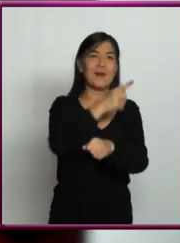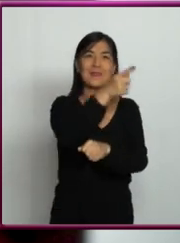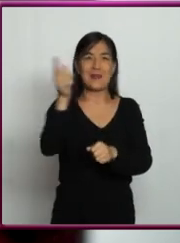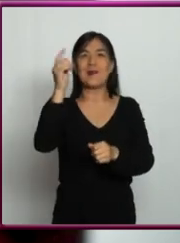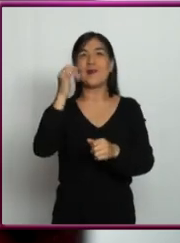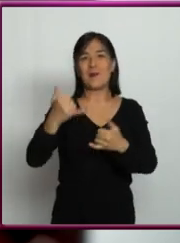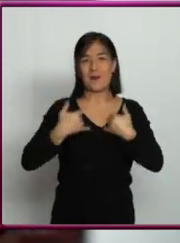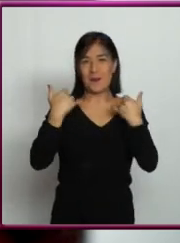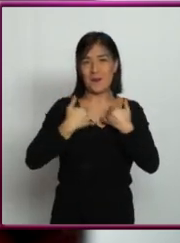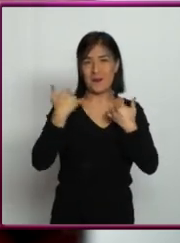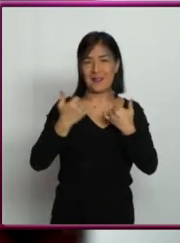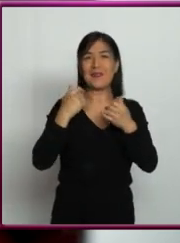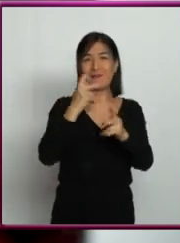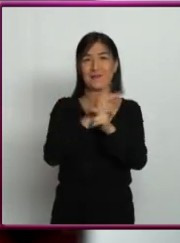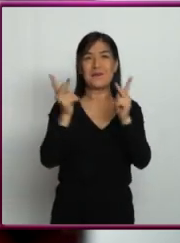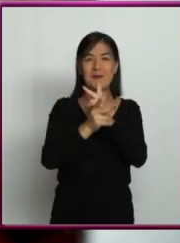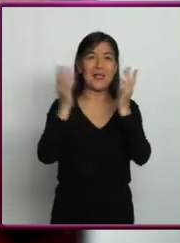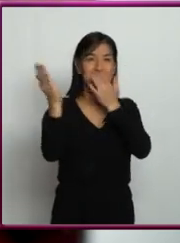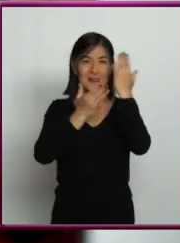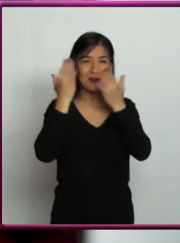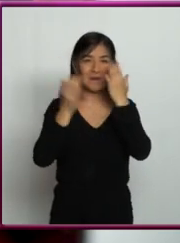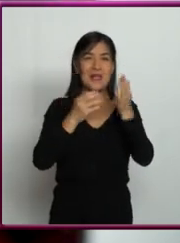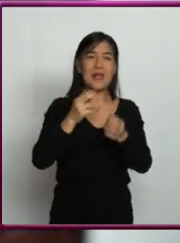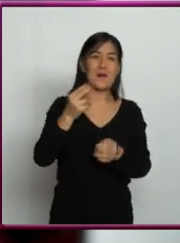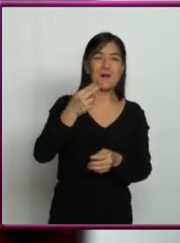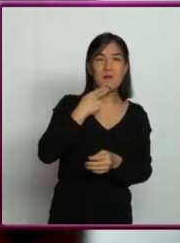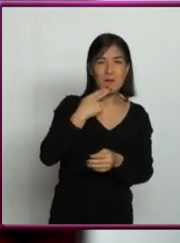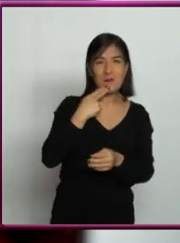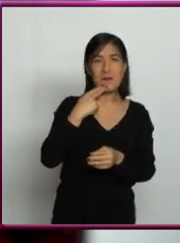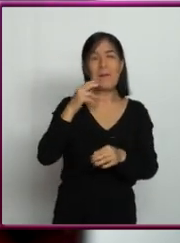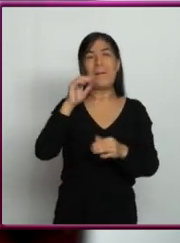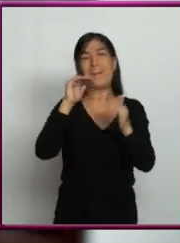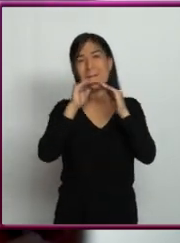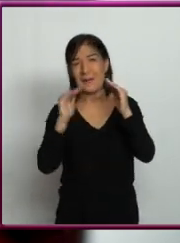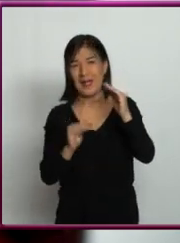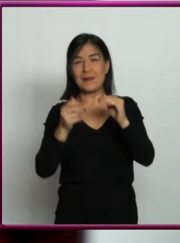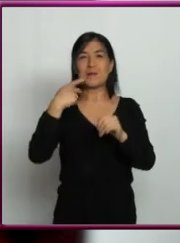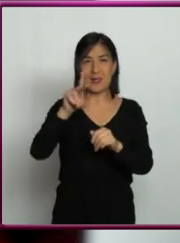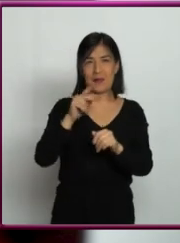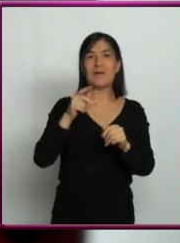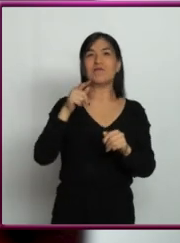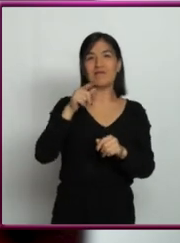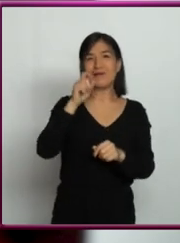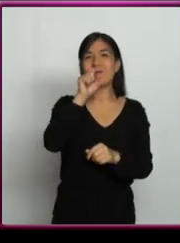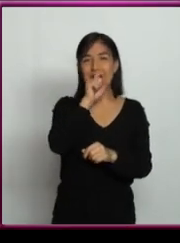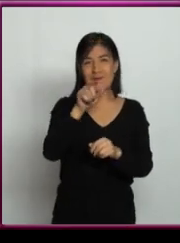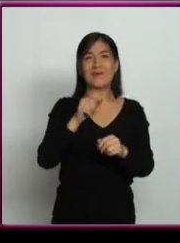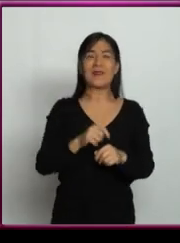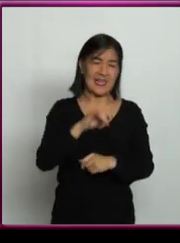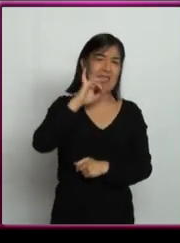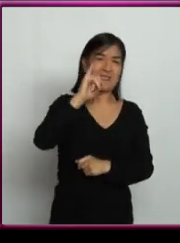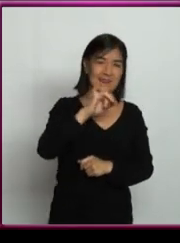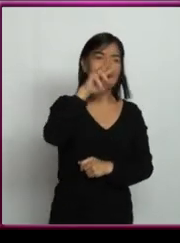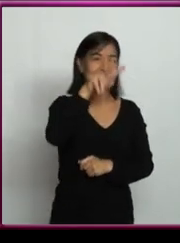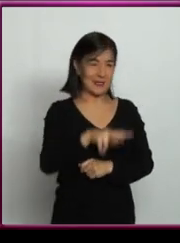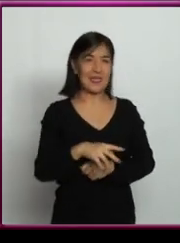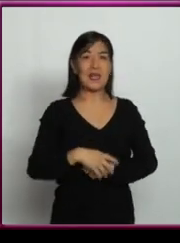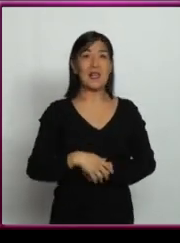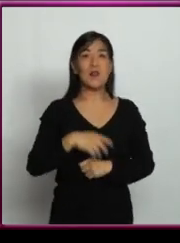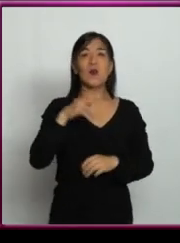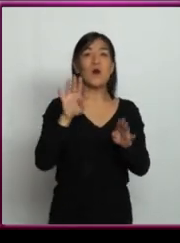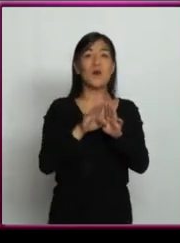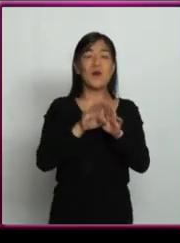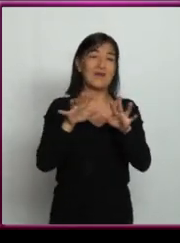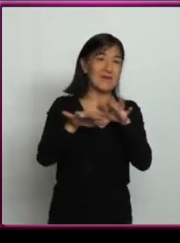ahorita están viendo y se utilizan un poco a lo mejor escaladas, pero básicamente con esa base, ¿no? Absolutamente y no son